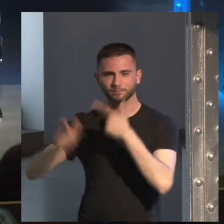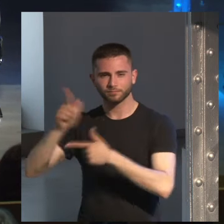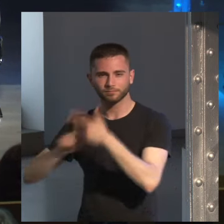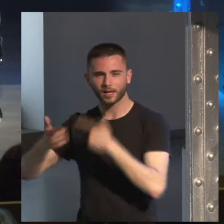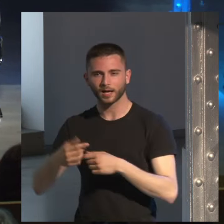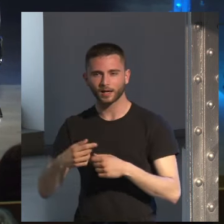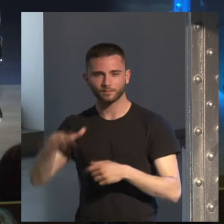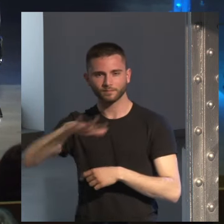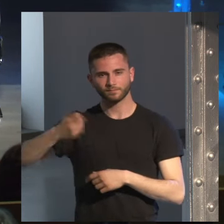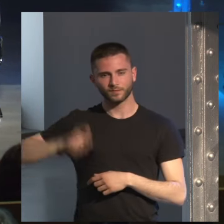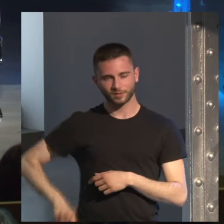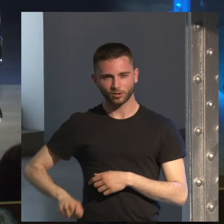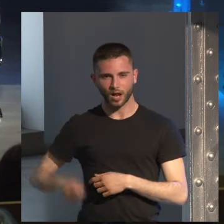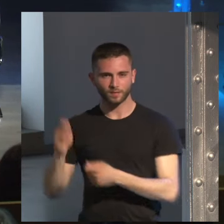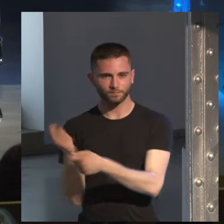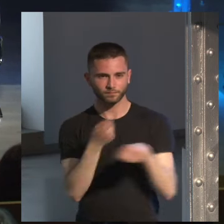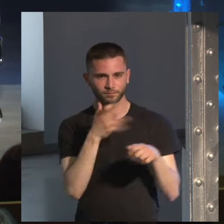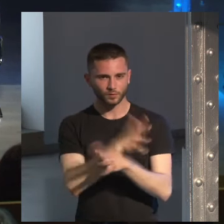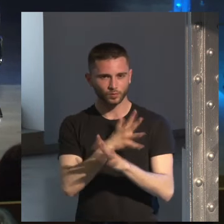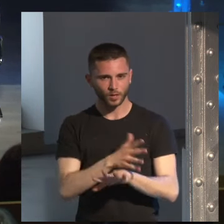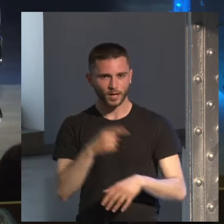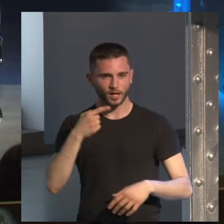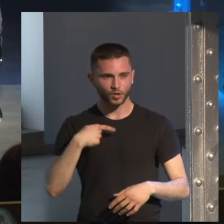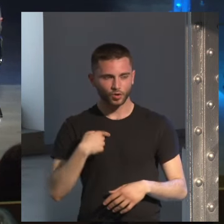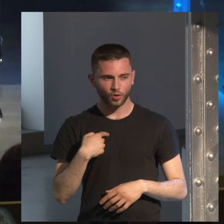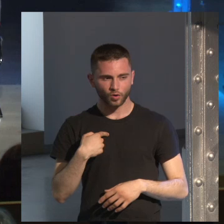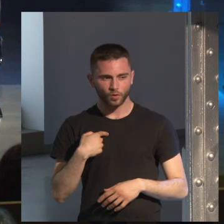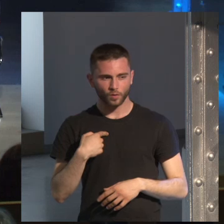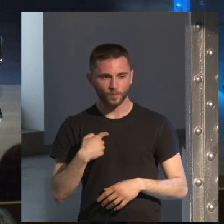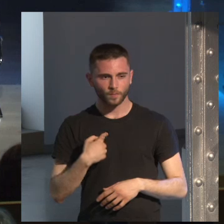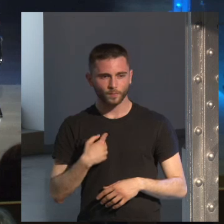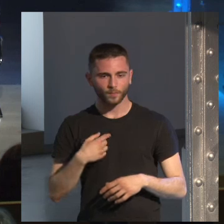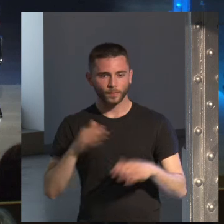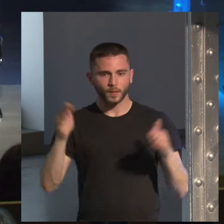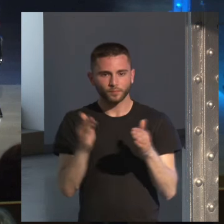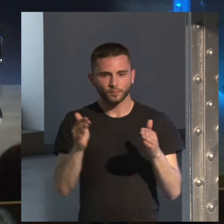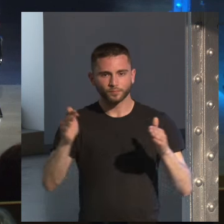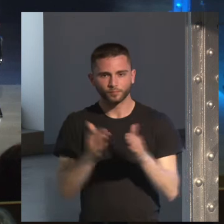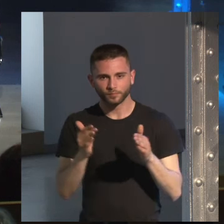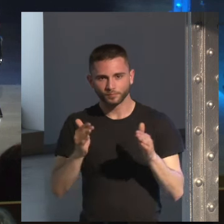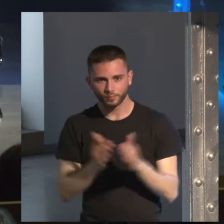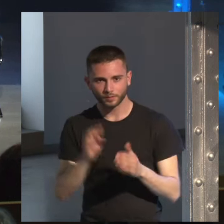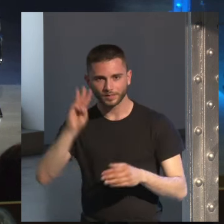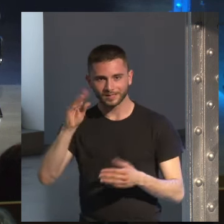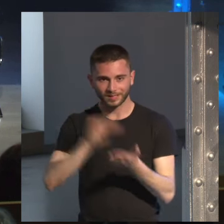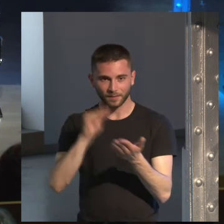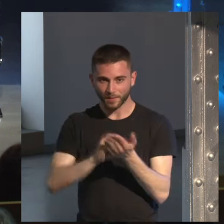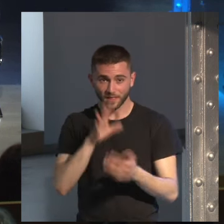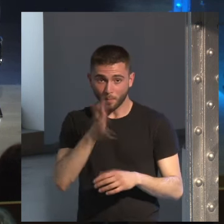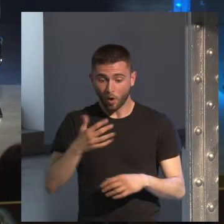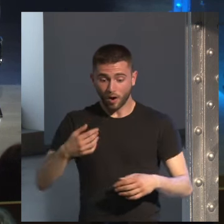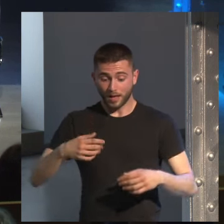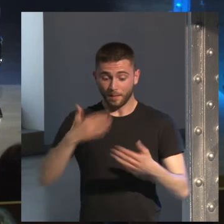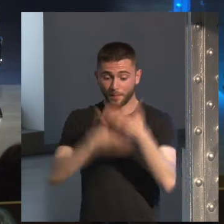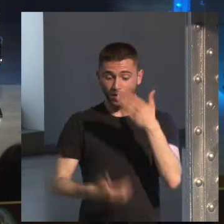eh tuve que contarlo tres veces para que cupiera en el espacio que me daban en el periódico que era de una